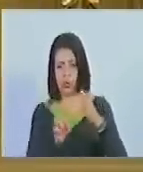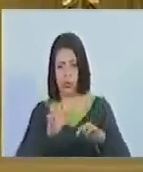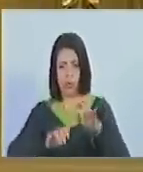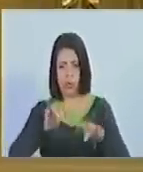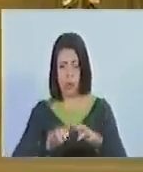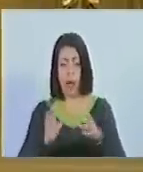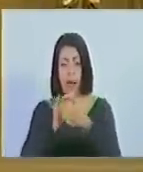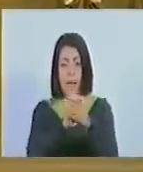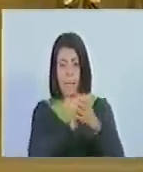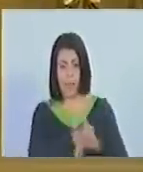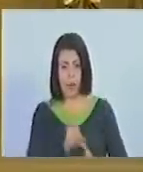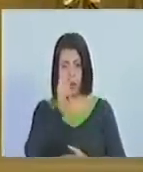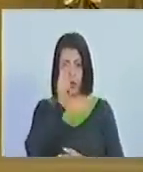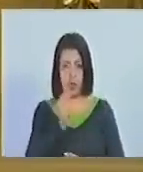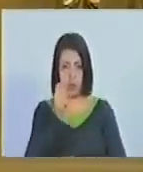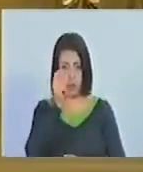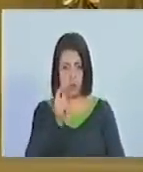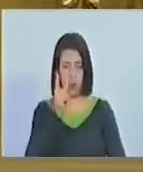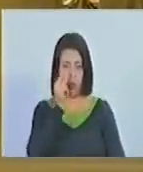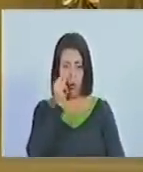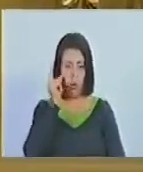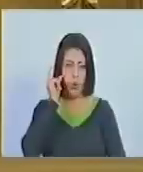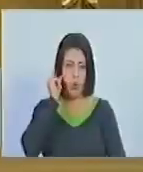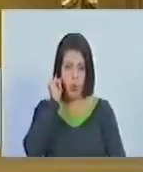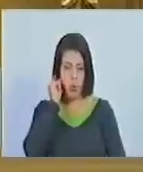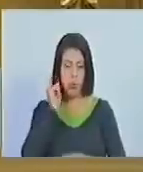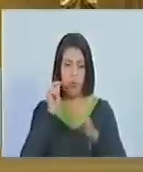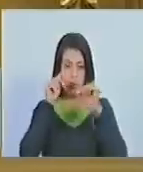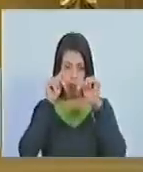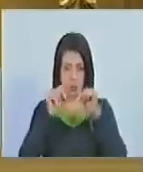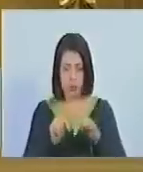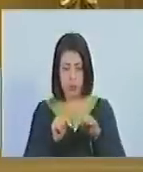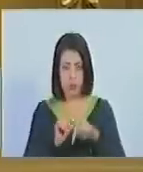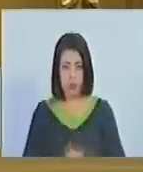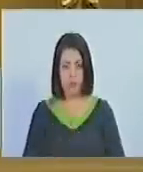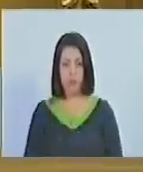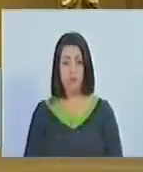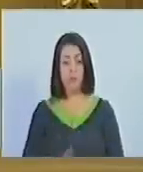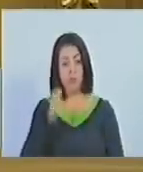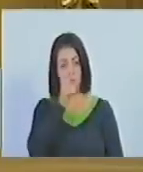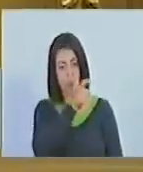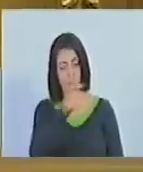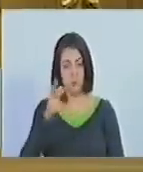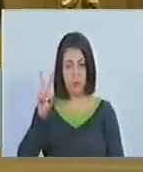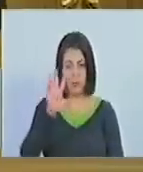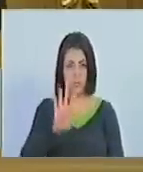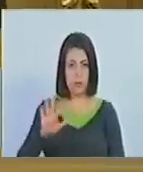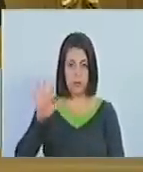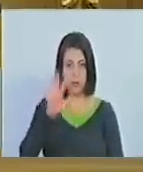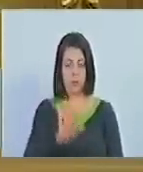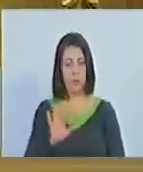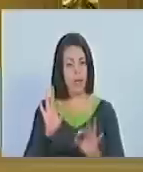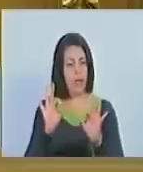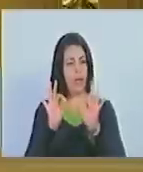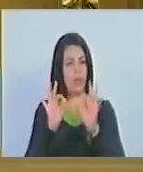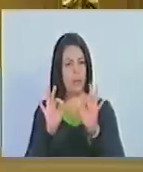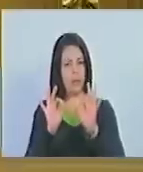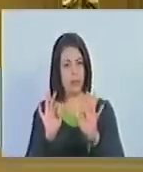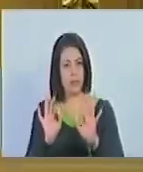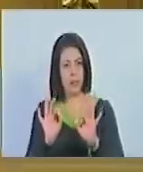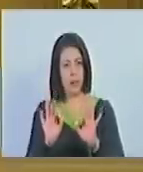compañeras y compañeros diputados y diputadas pueblo de Venezuela y en especial